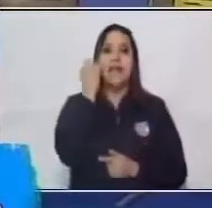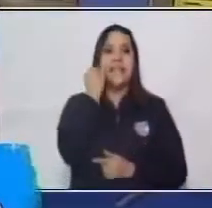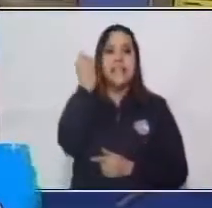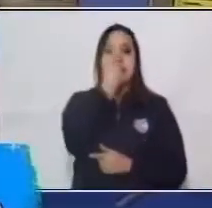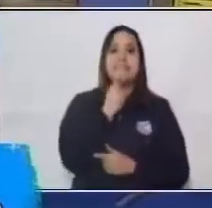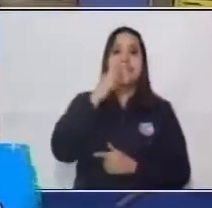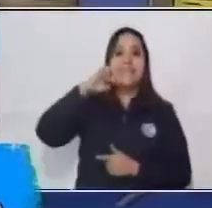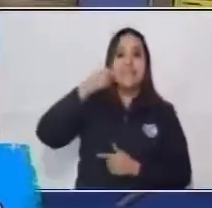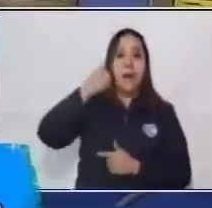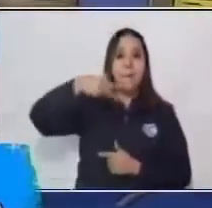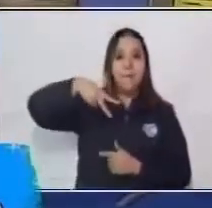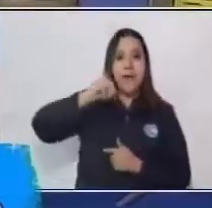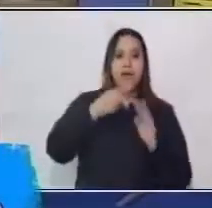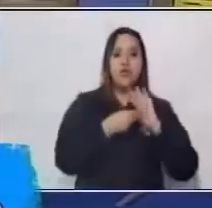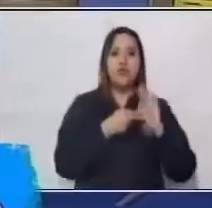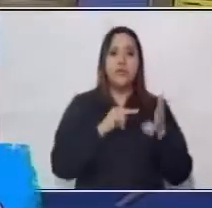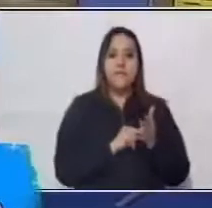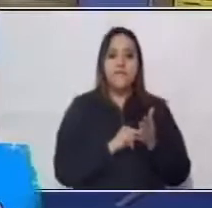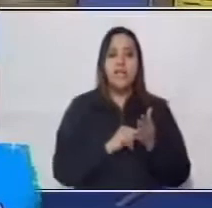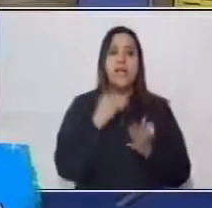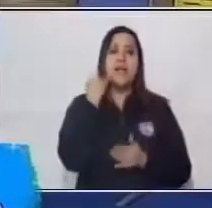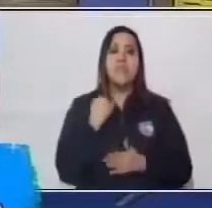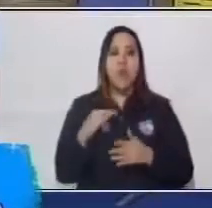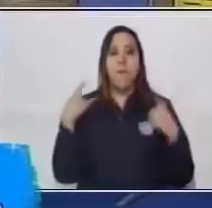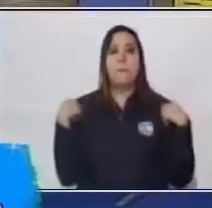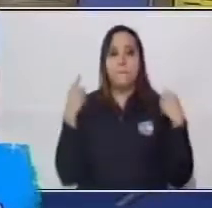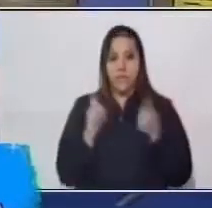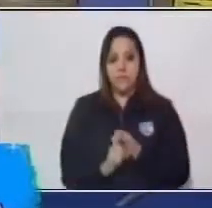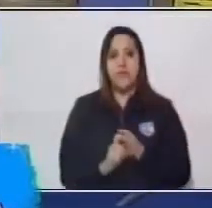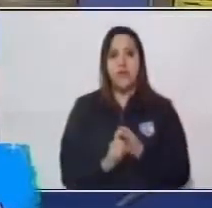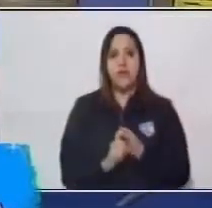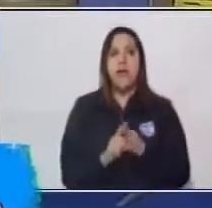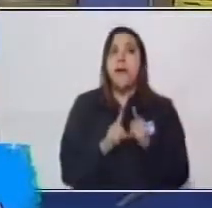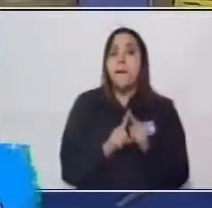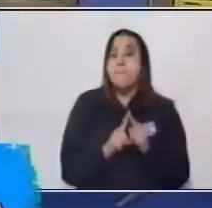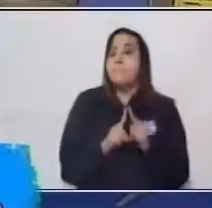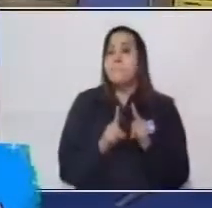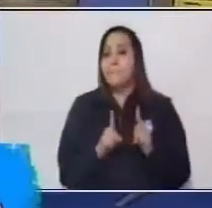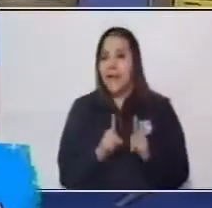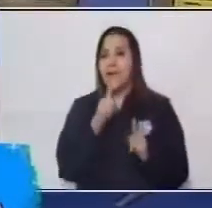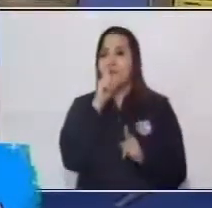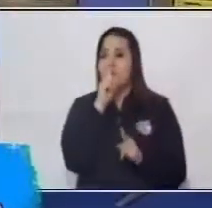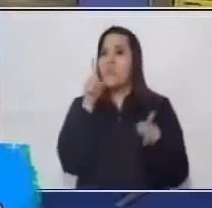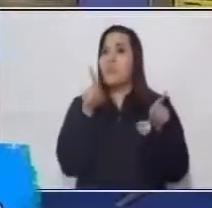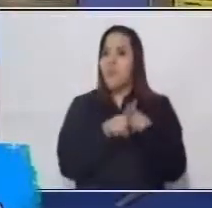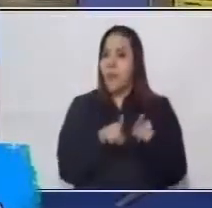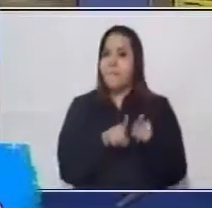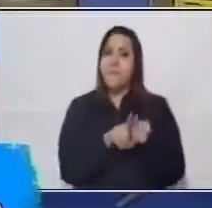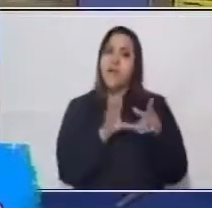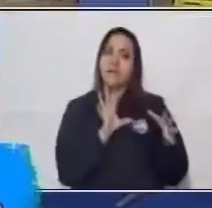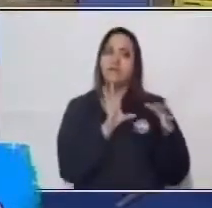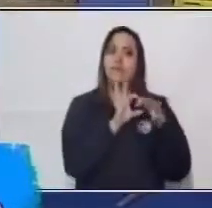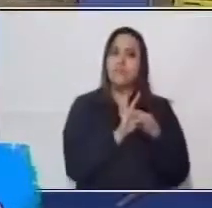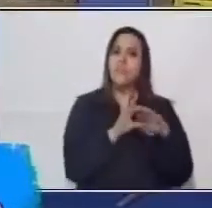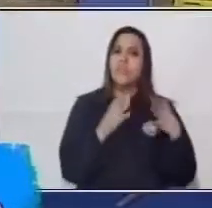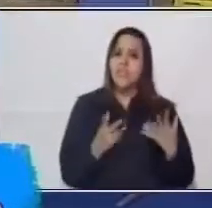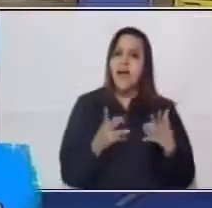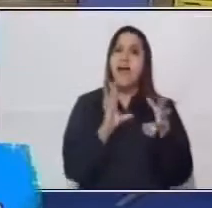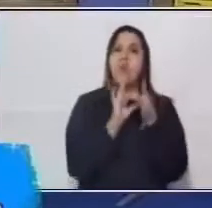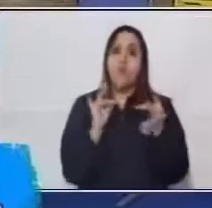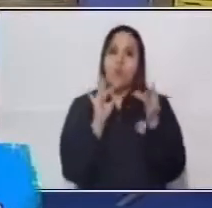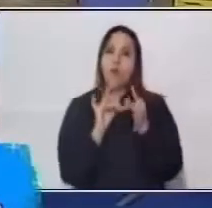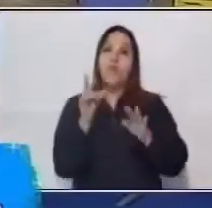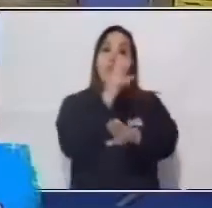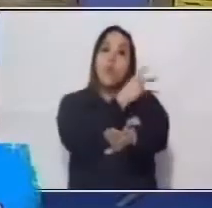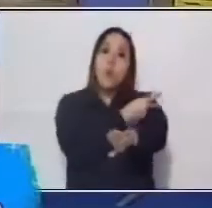también abarca aquellas obras y aquellos cuentos, narraciones, leyendas, que se han escrito